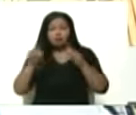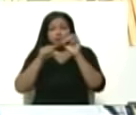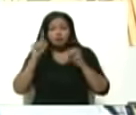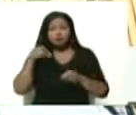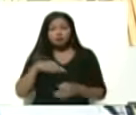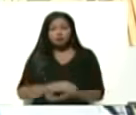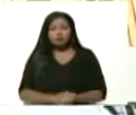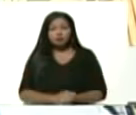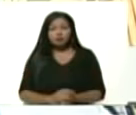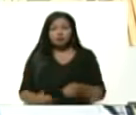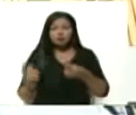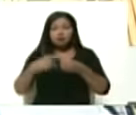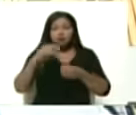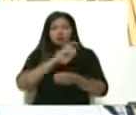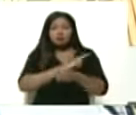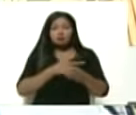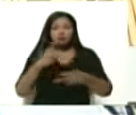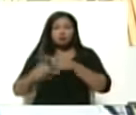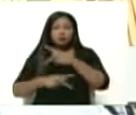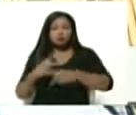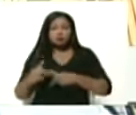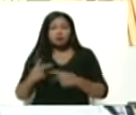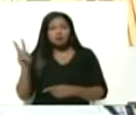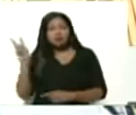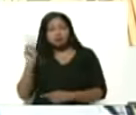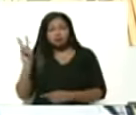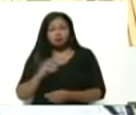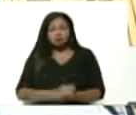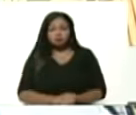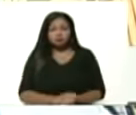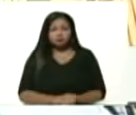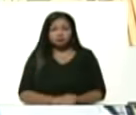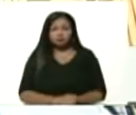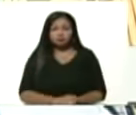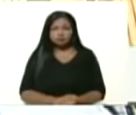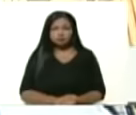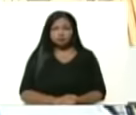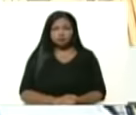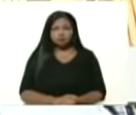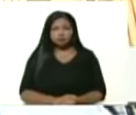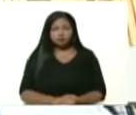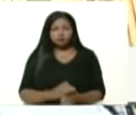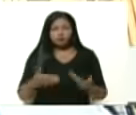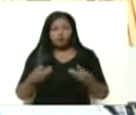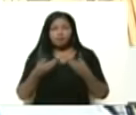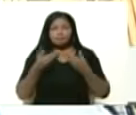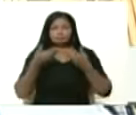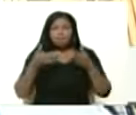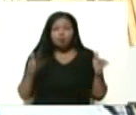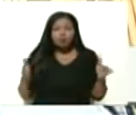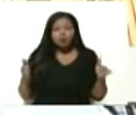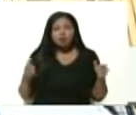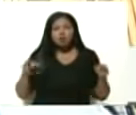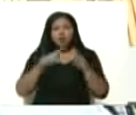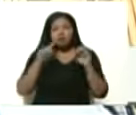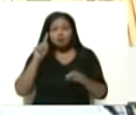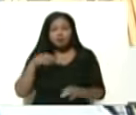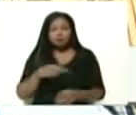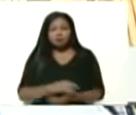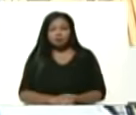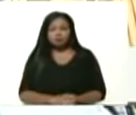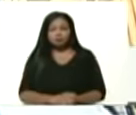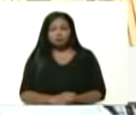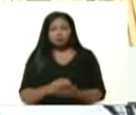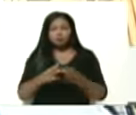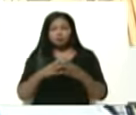Articular la fuerza productiva de Venezuela. Tanto pública, todas